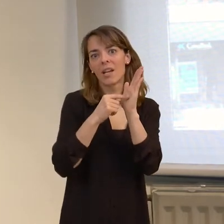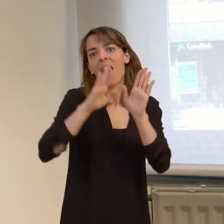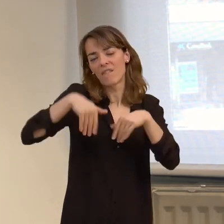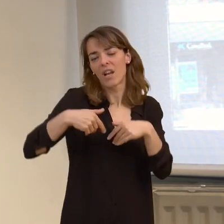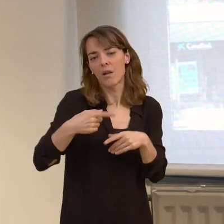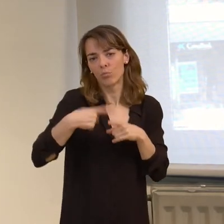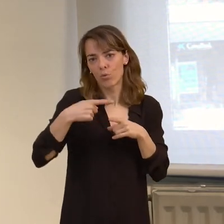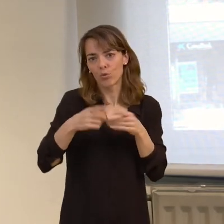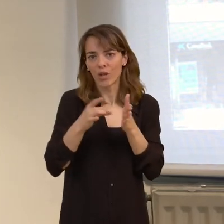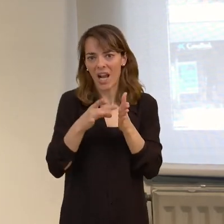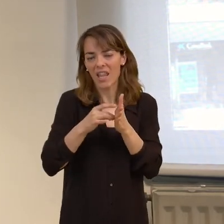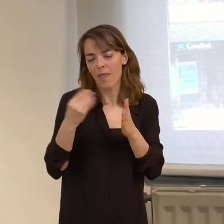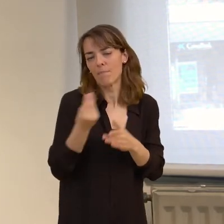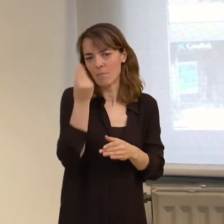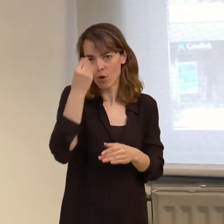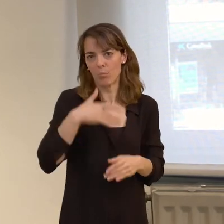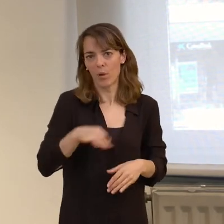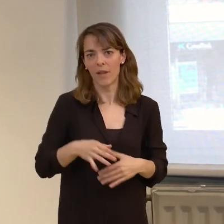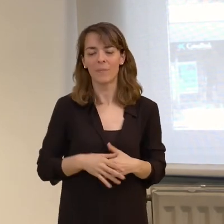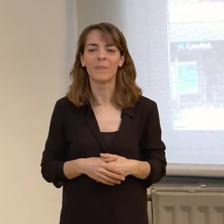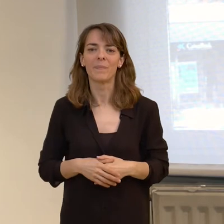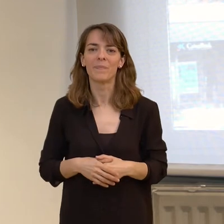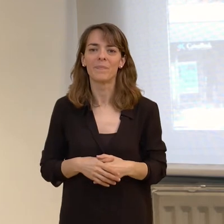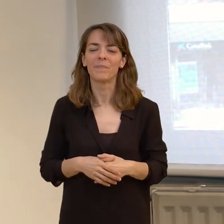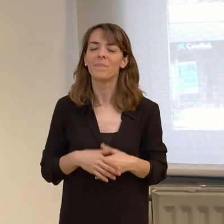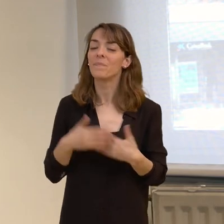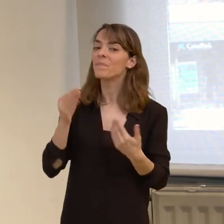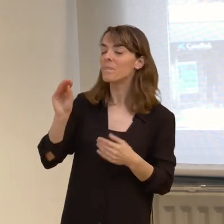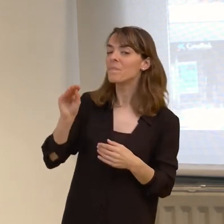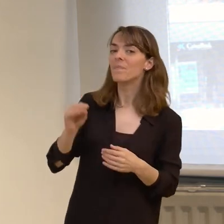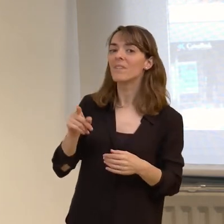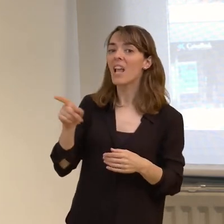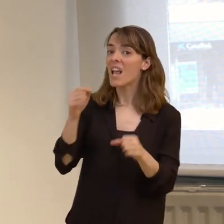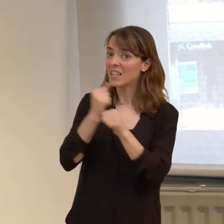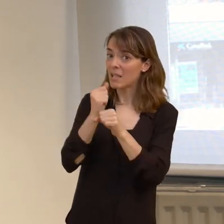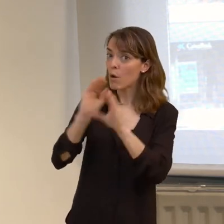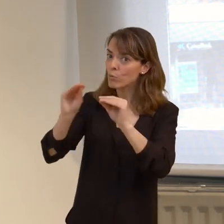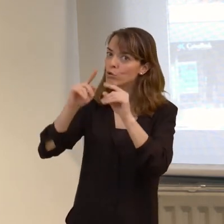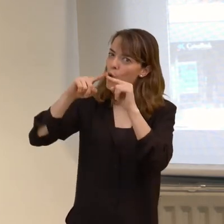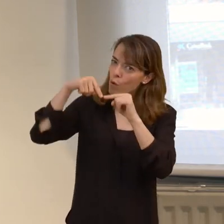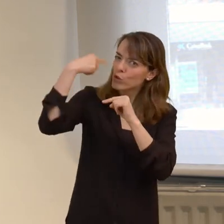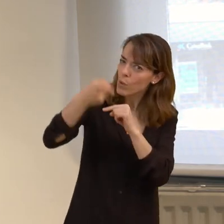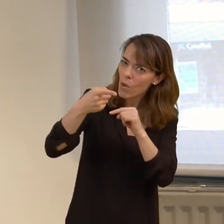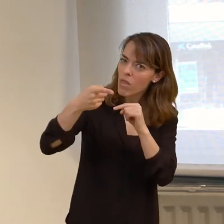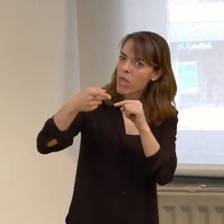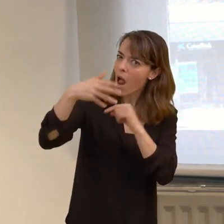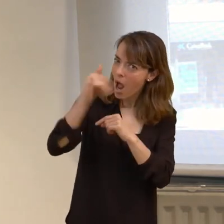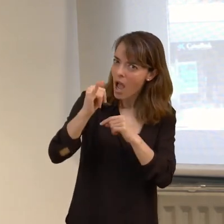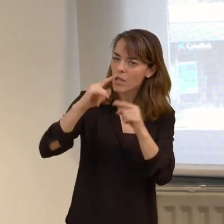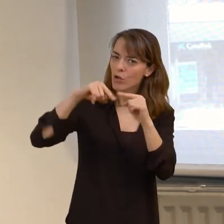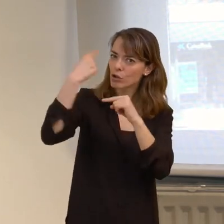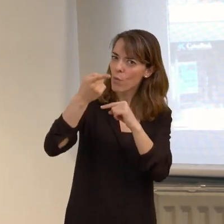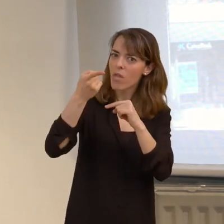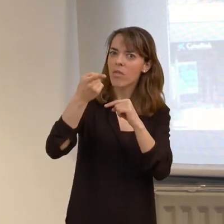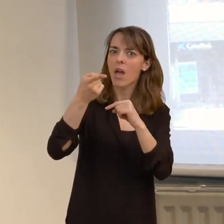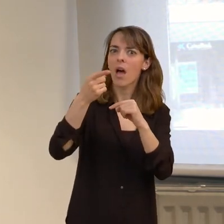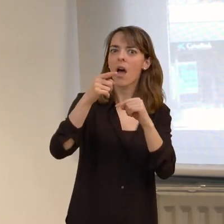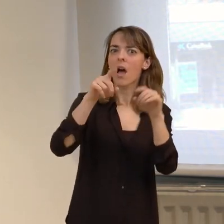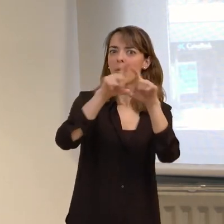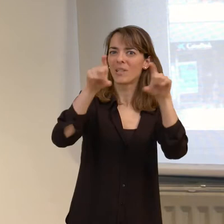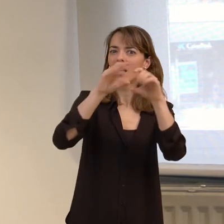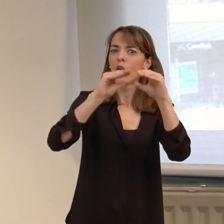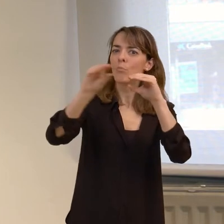productos sean de calidad. ¿Y existe una repercusión del trabajo que vosotros lleváis a cabo en los proveedores de servicios